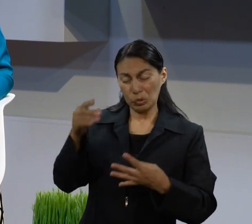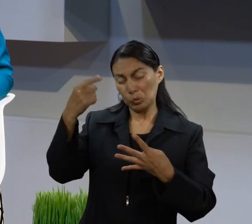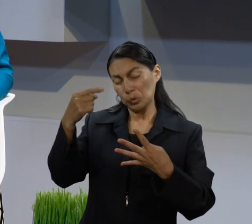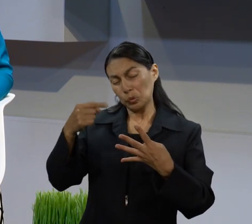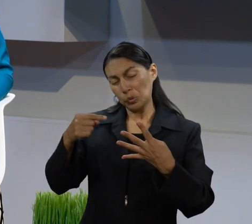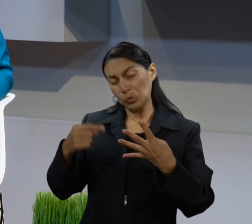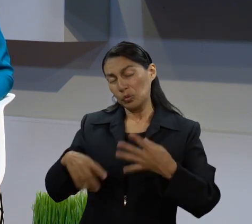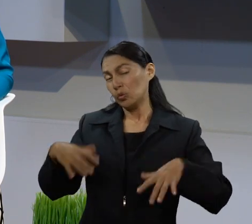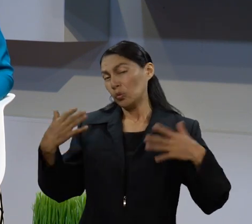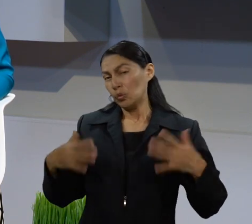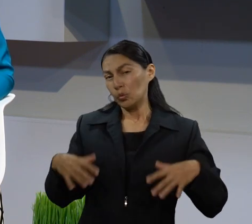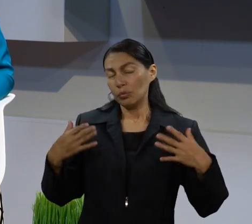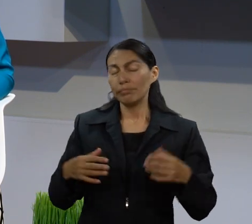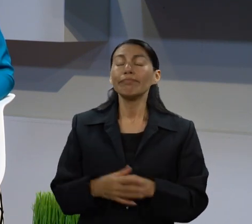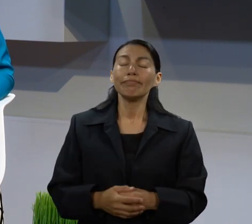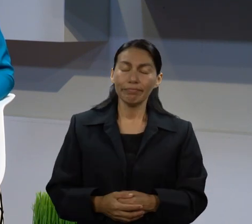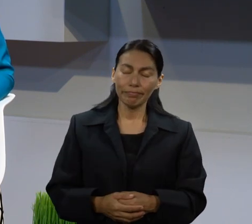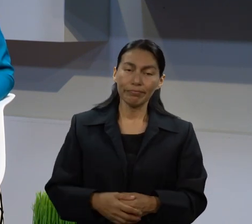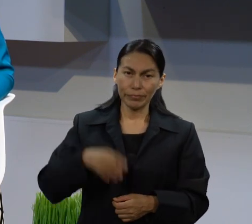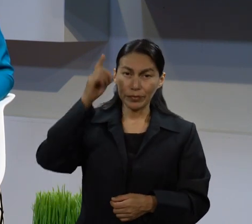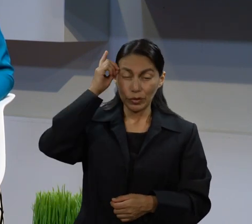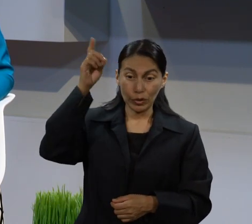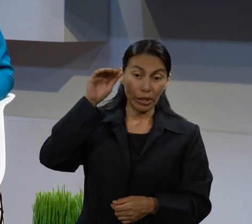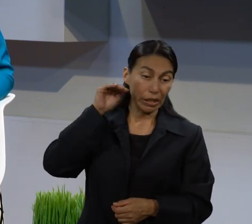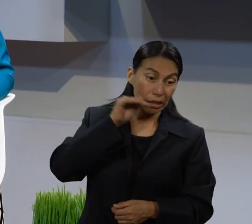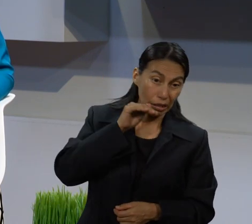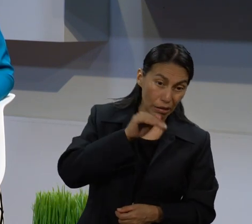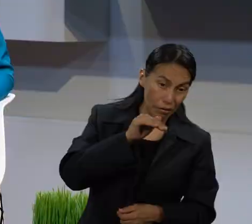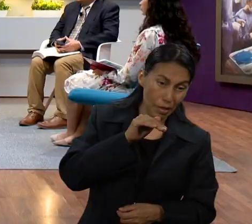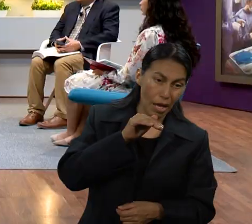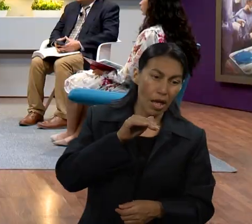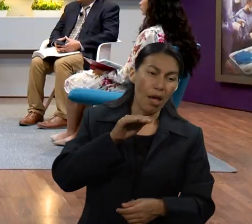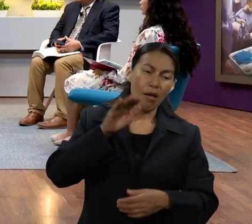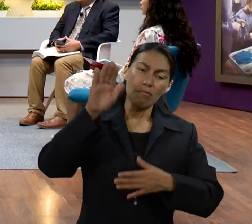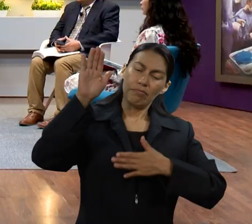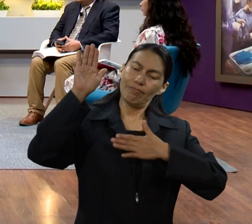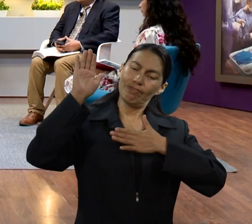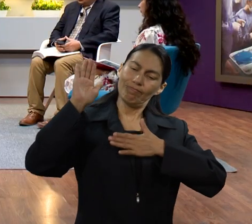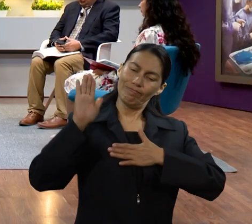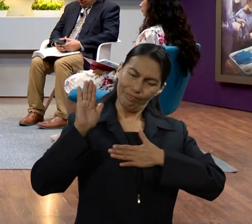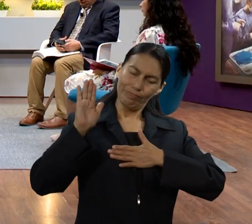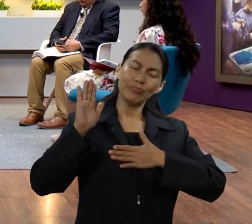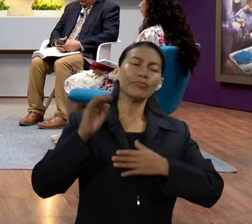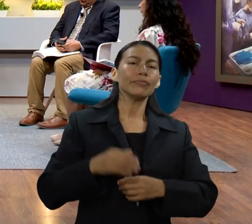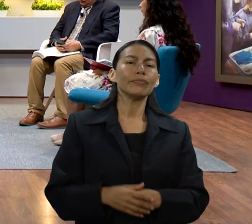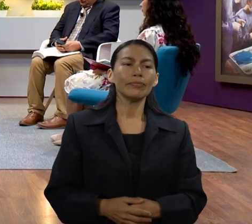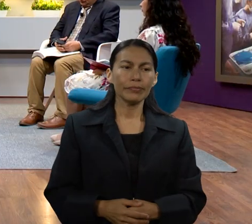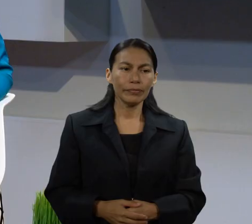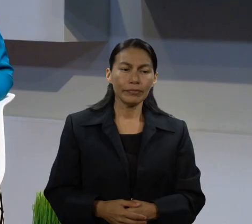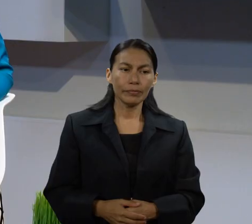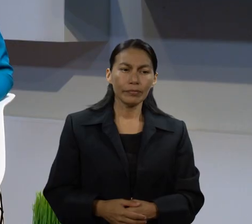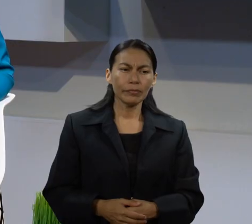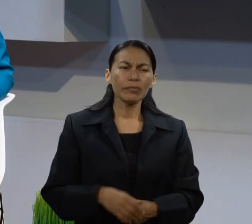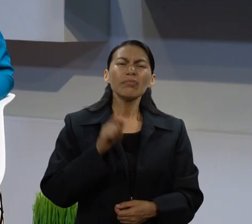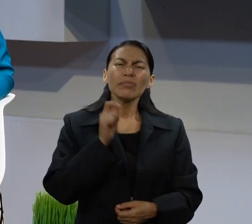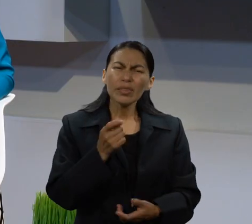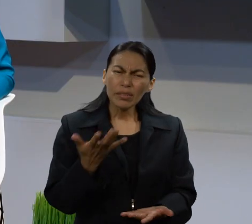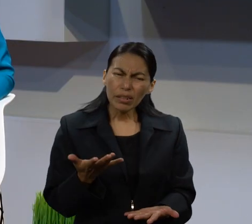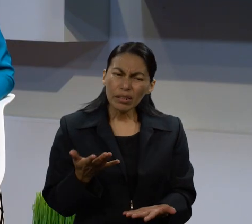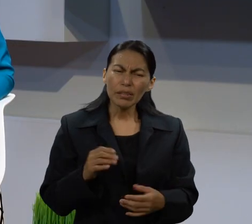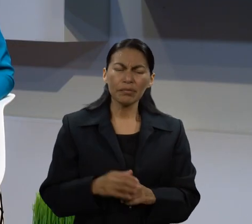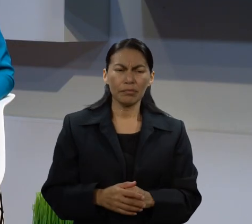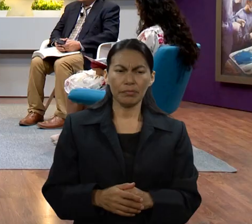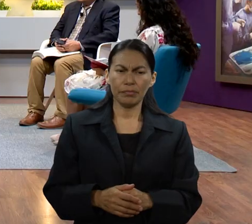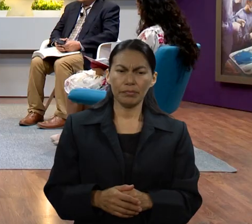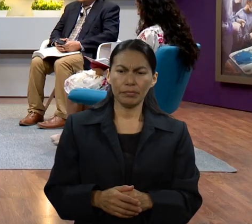Dios le llama y le hace una promesa, establece un pacto con él. ¿En qué consistía ese